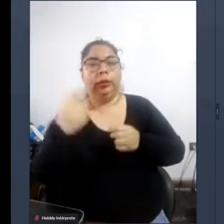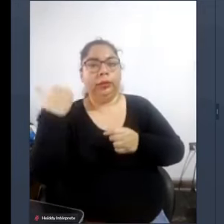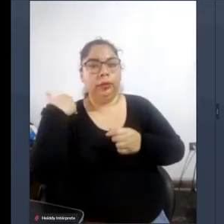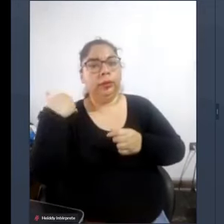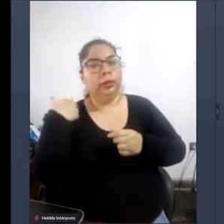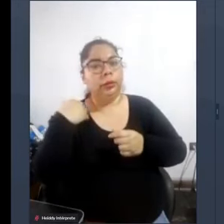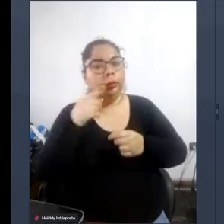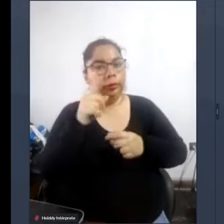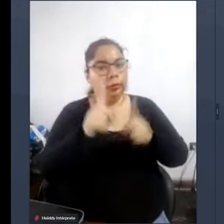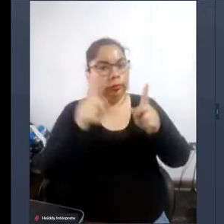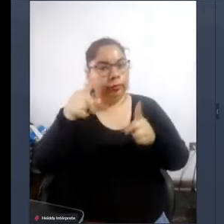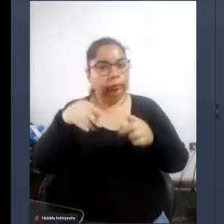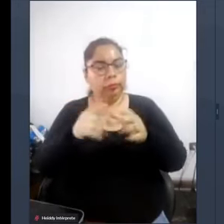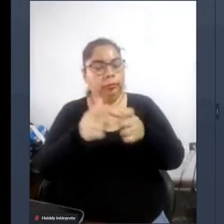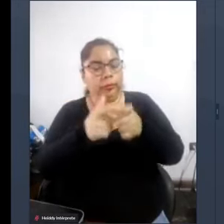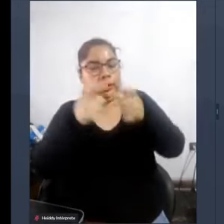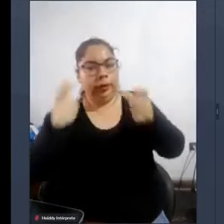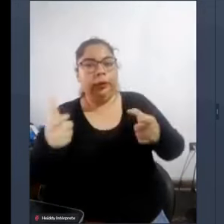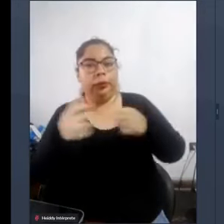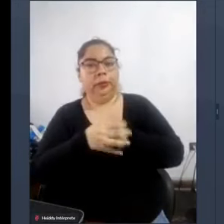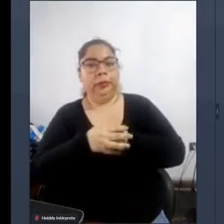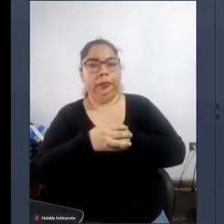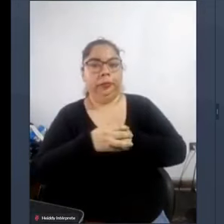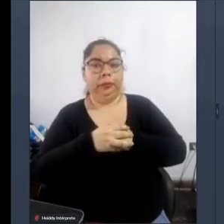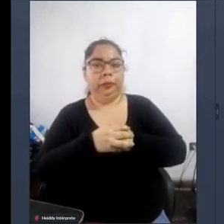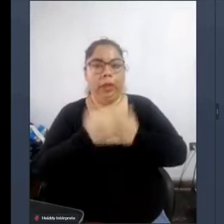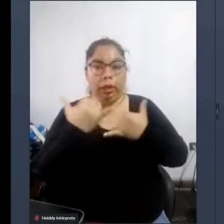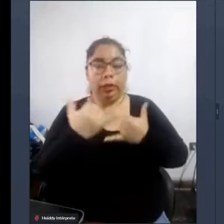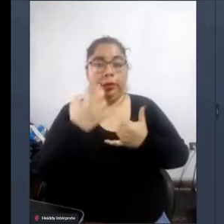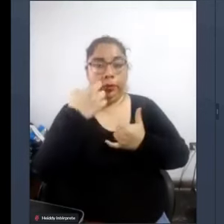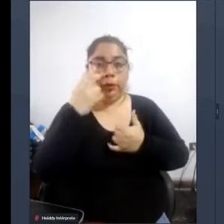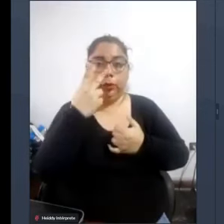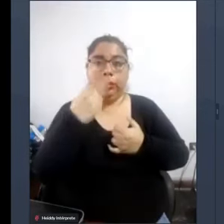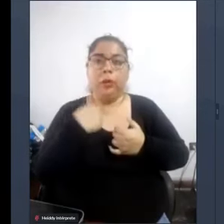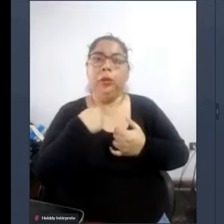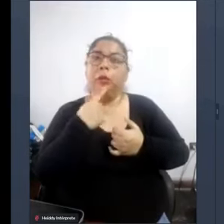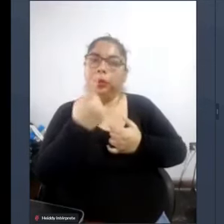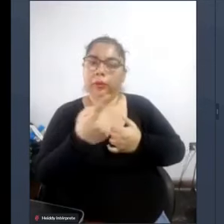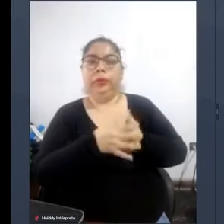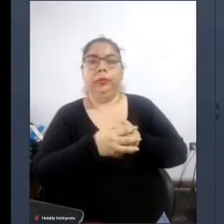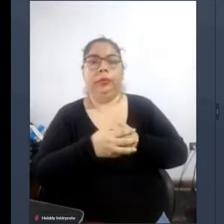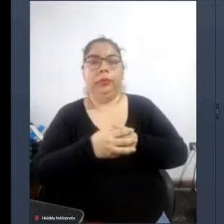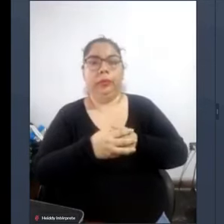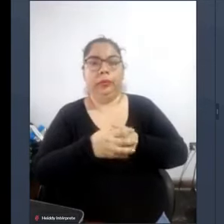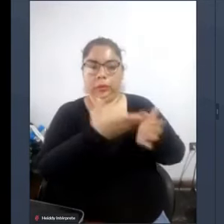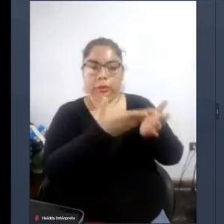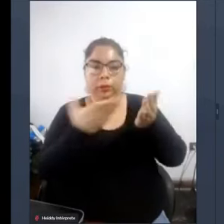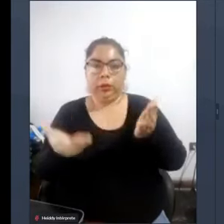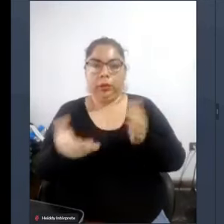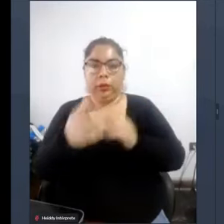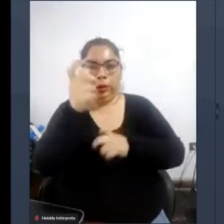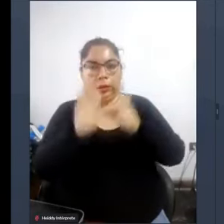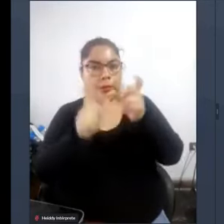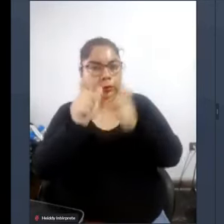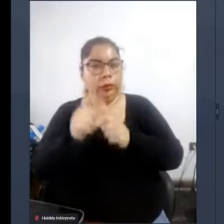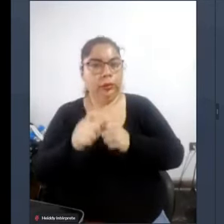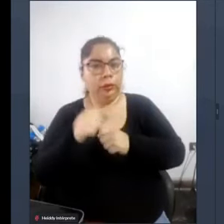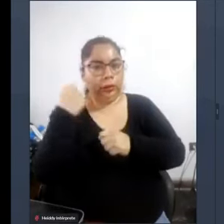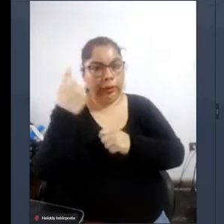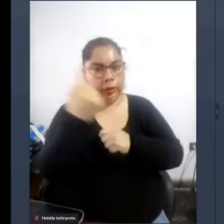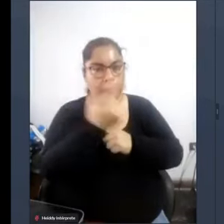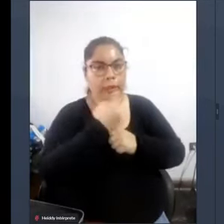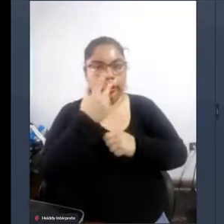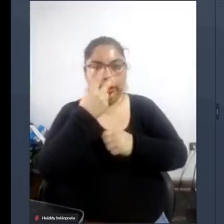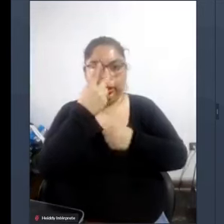conjunto en el futuro será mayor es por eso que yo sugiero invito a la sociedad en general que vean